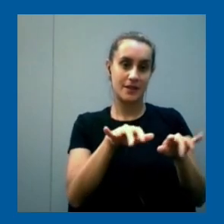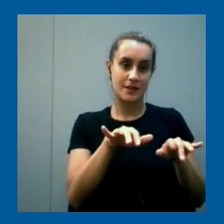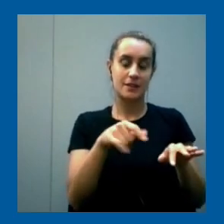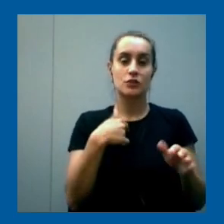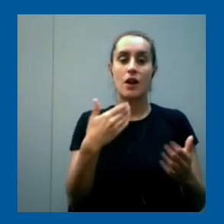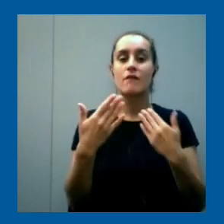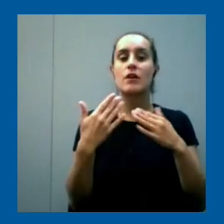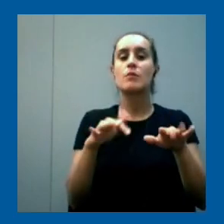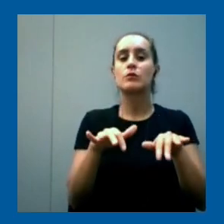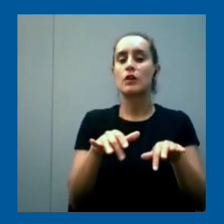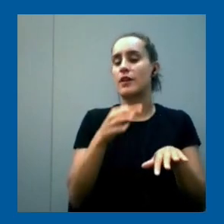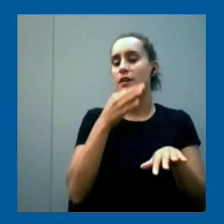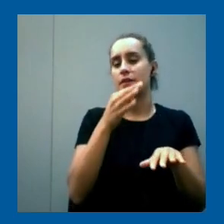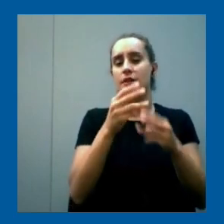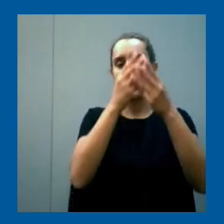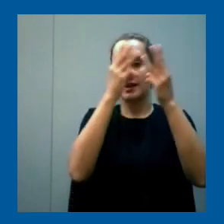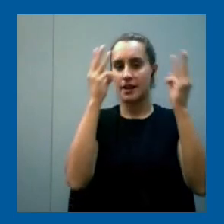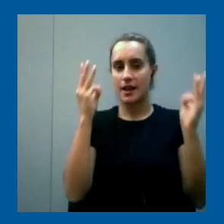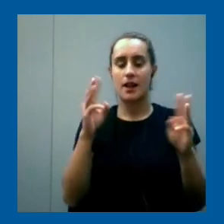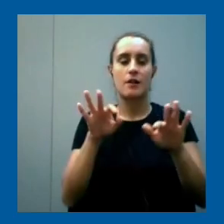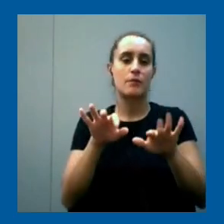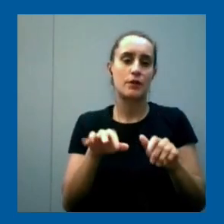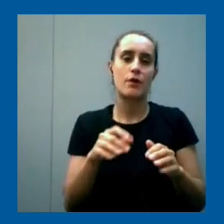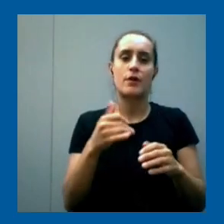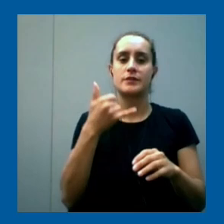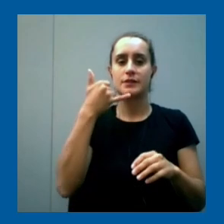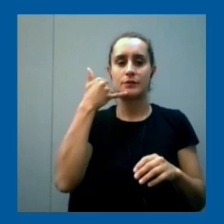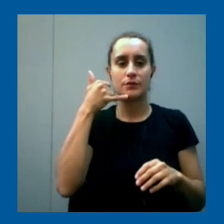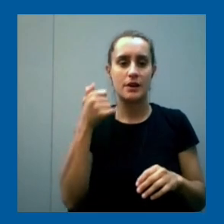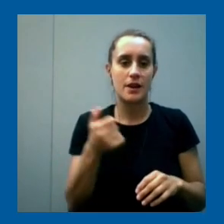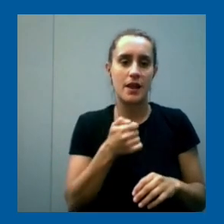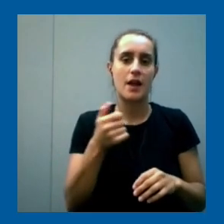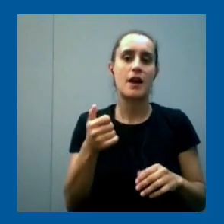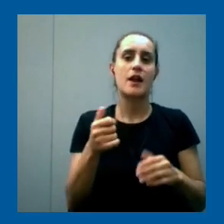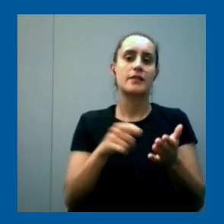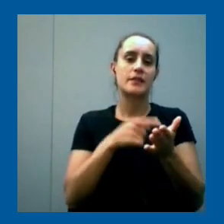de dispositivos computacionales, porque un teléfono es una computadora.